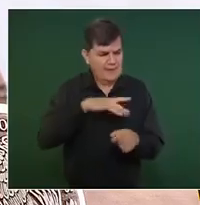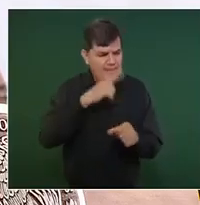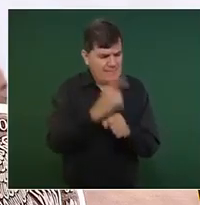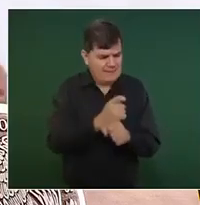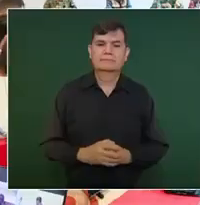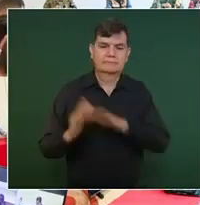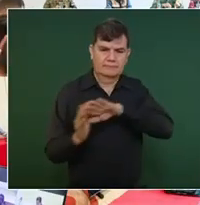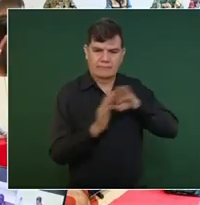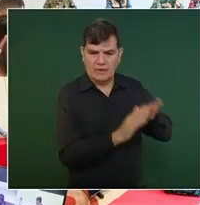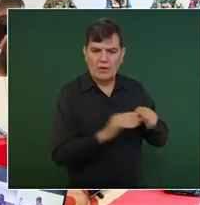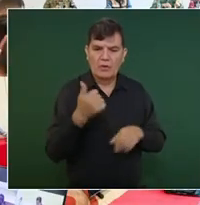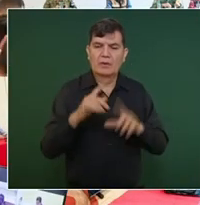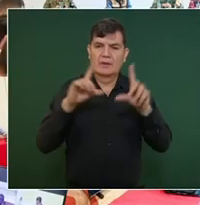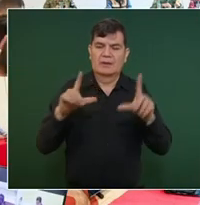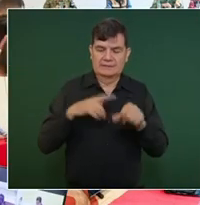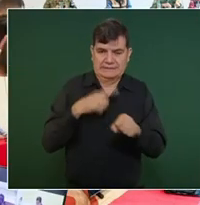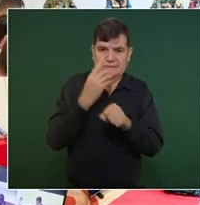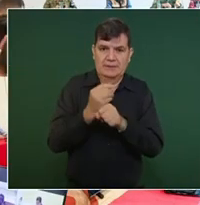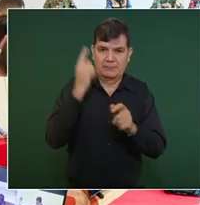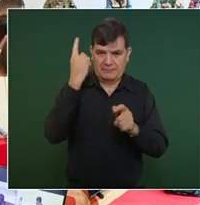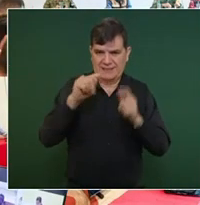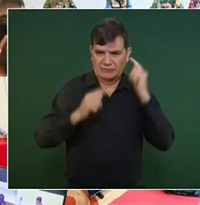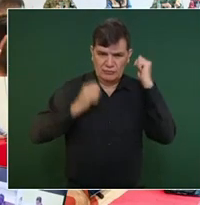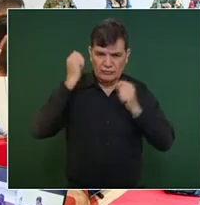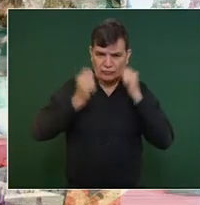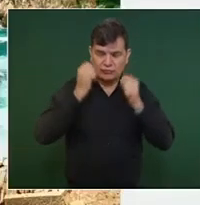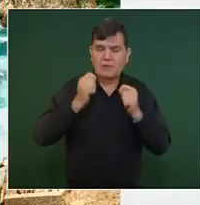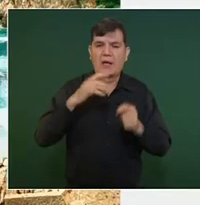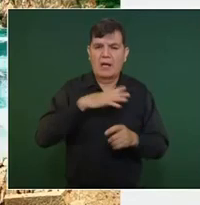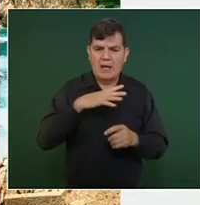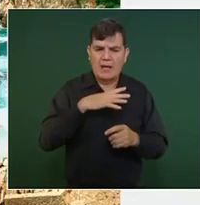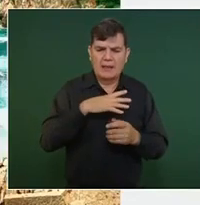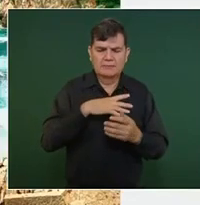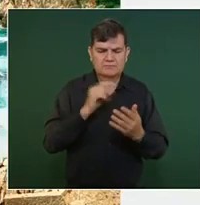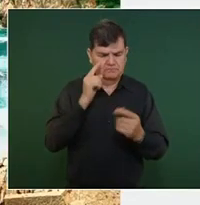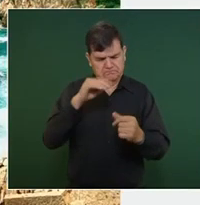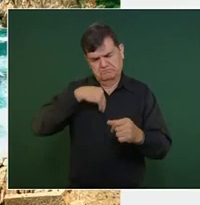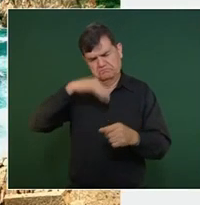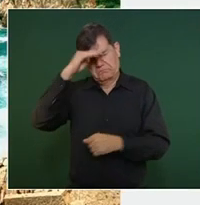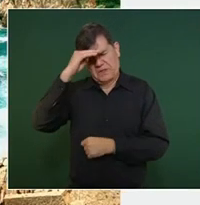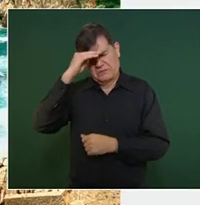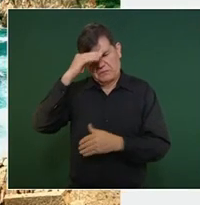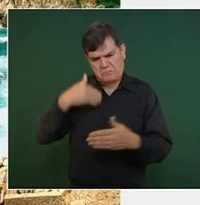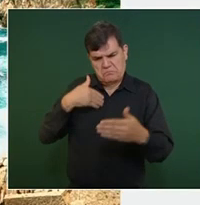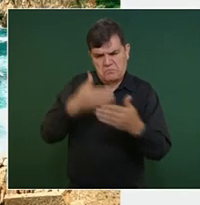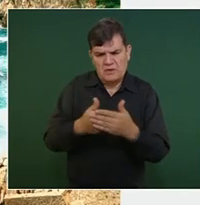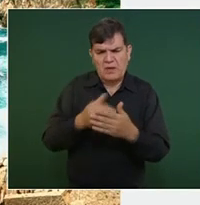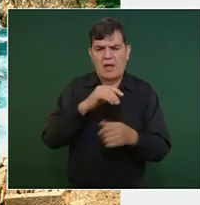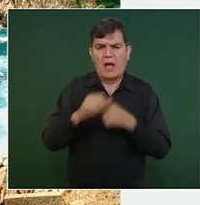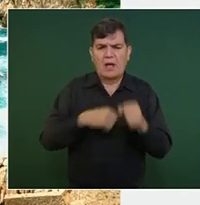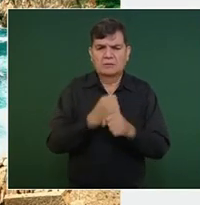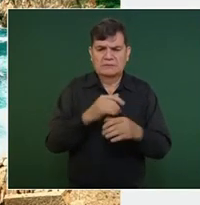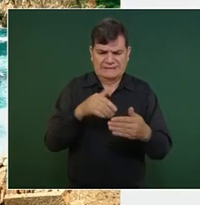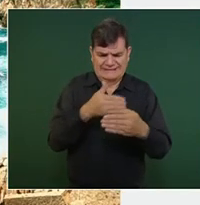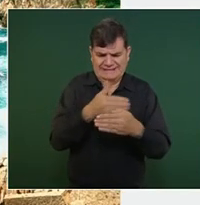primer momento. En cuanto a la reactivación turística, tenemos ya una proyección para cerrar el año con un total de cuatro